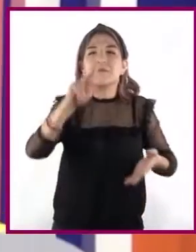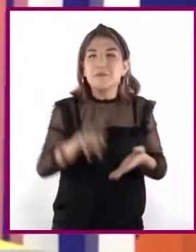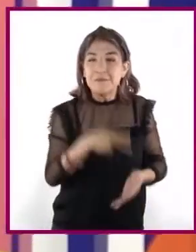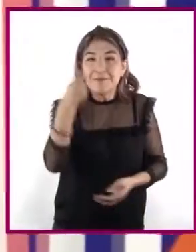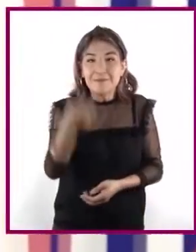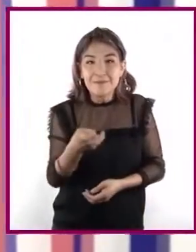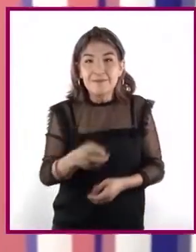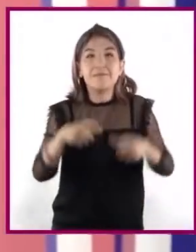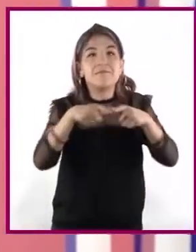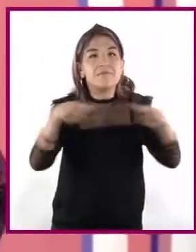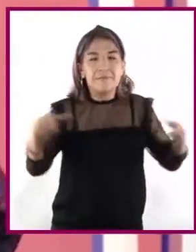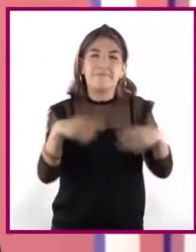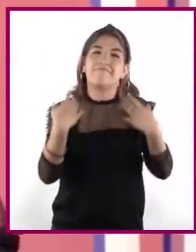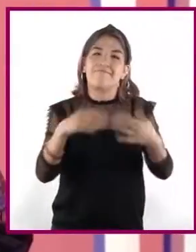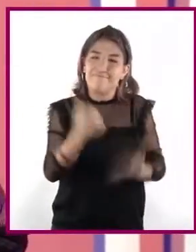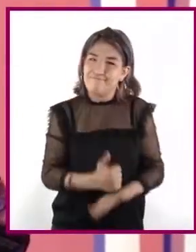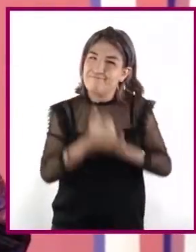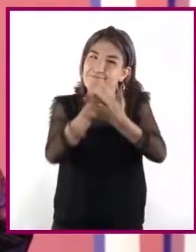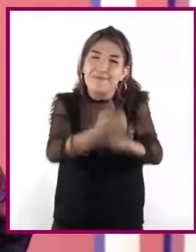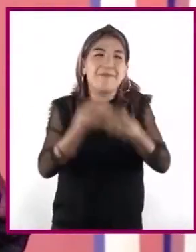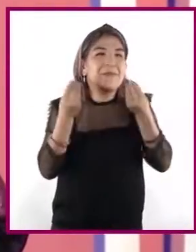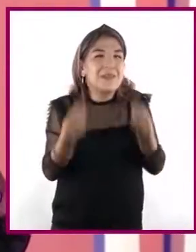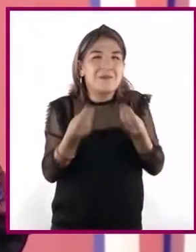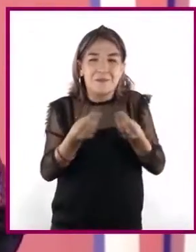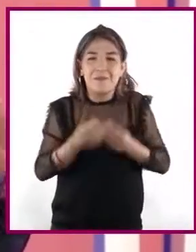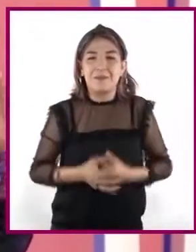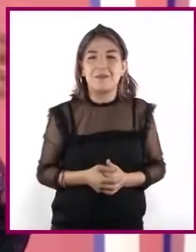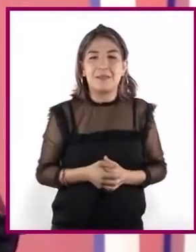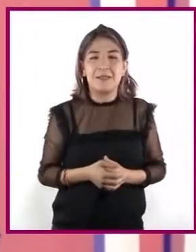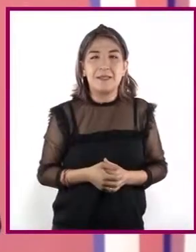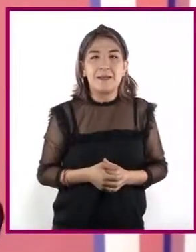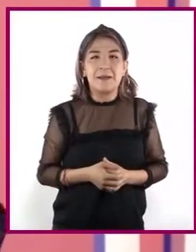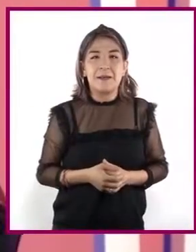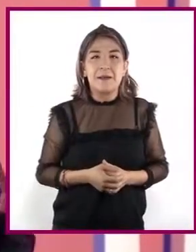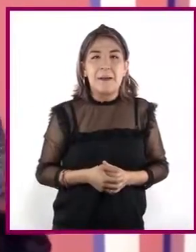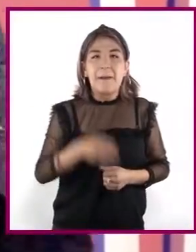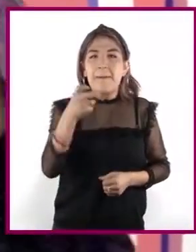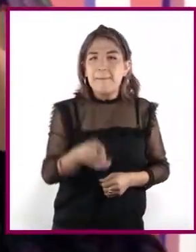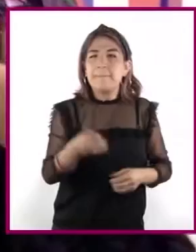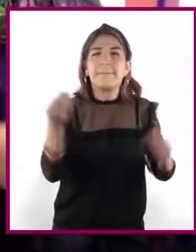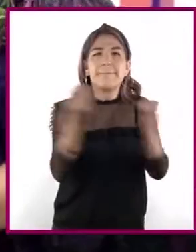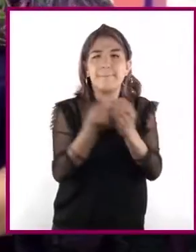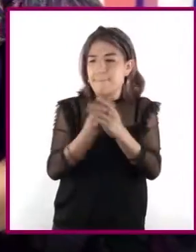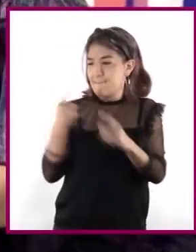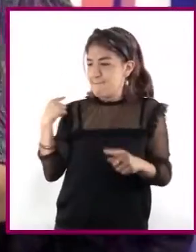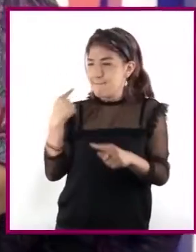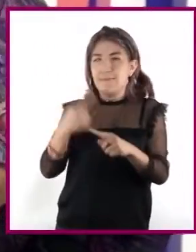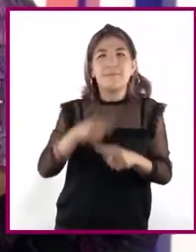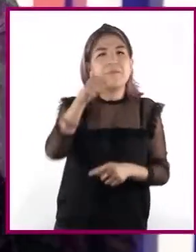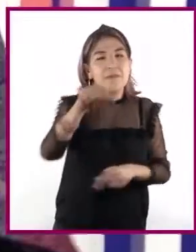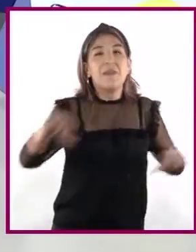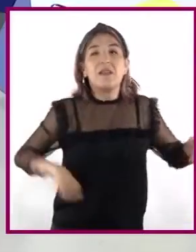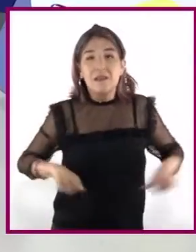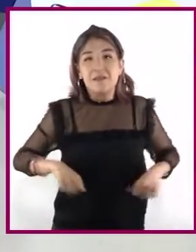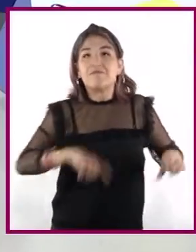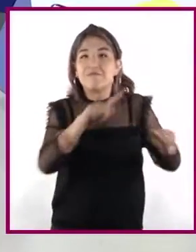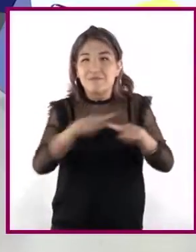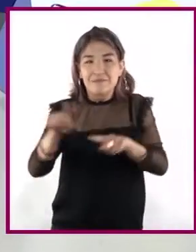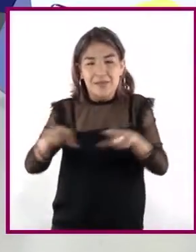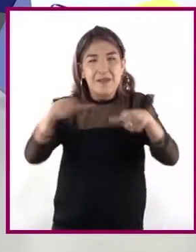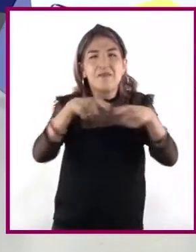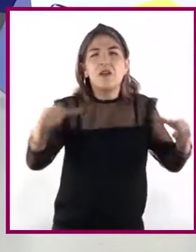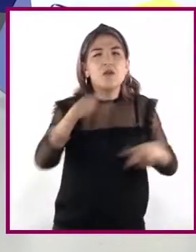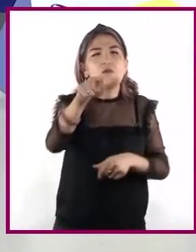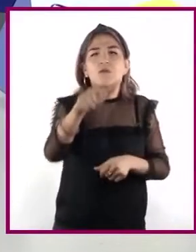las fichas aportan un enorme apoyo. Durante el presente curso, elaboraron fichas de trabajo. ¿Cuáles